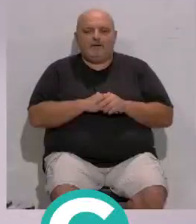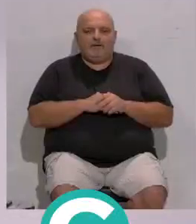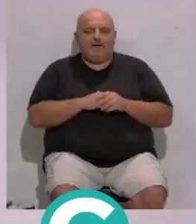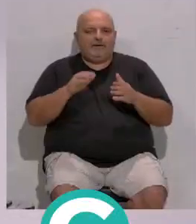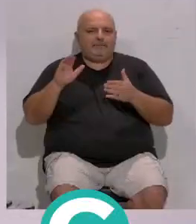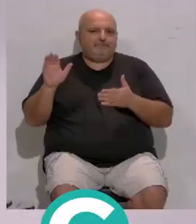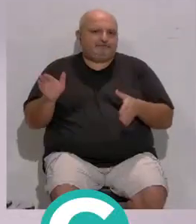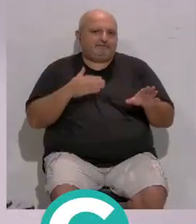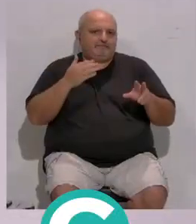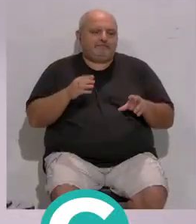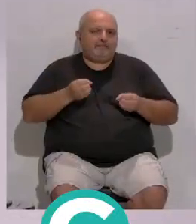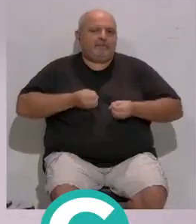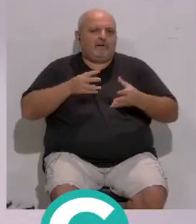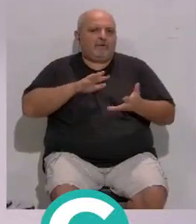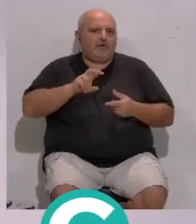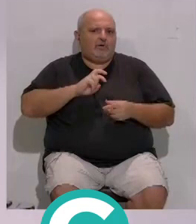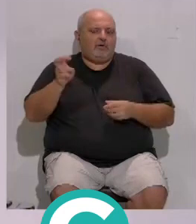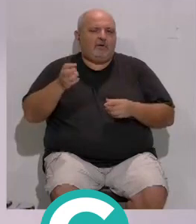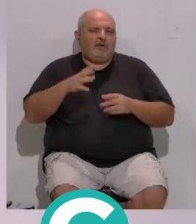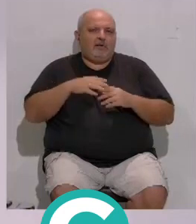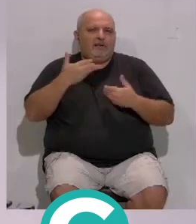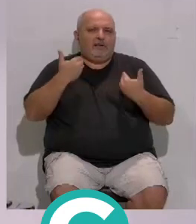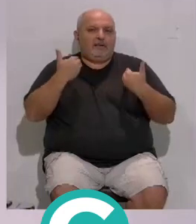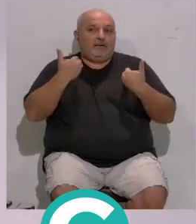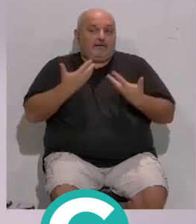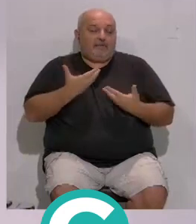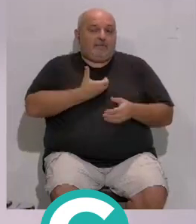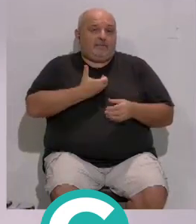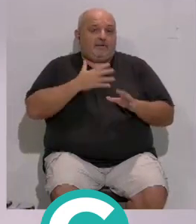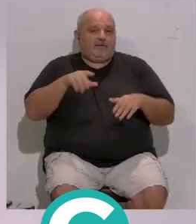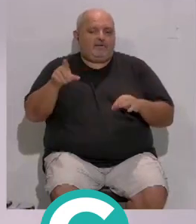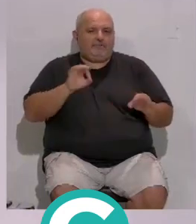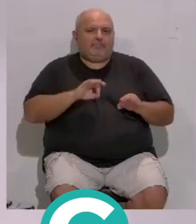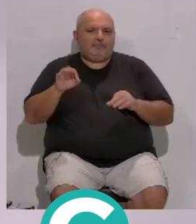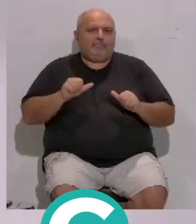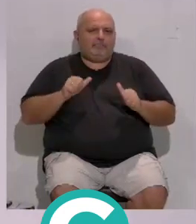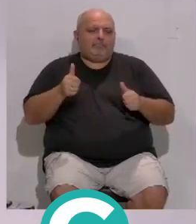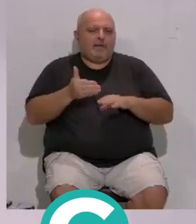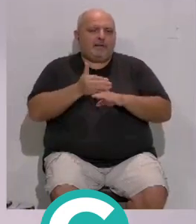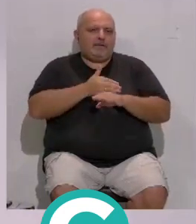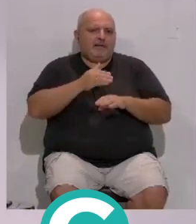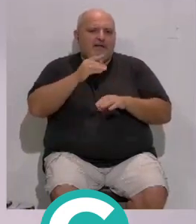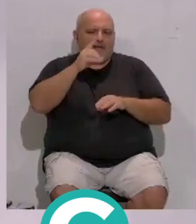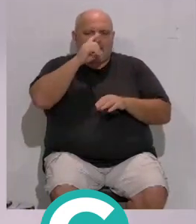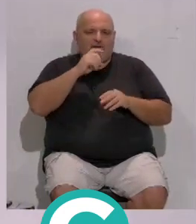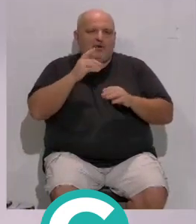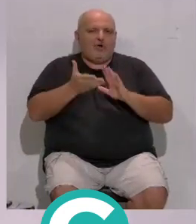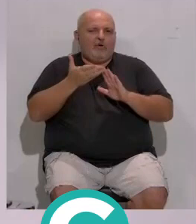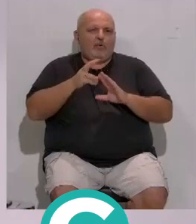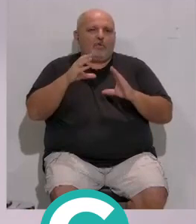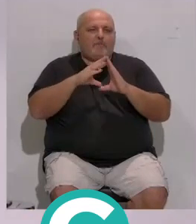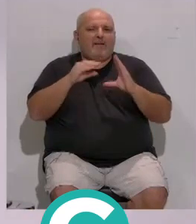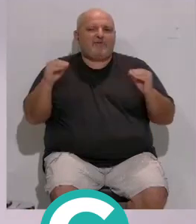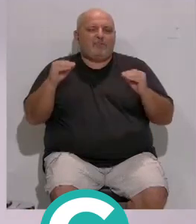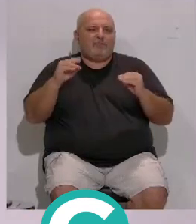...y pasamos ahora... ...a hablar de la información municipal... ...y es que el ayuntamiento... ...preve iniciar antes de final de año... ...las obras del nuevo pabellón